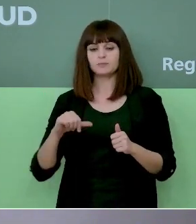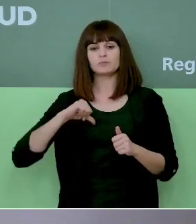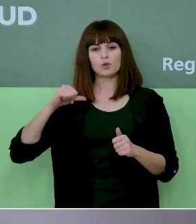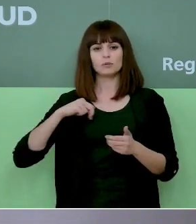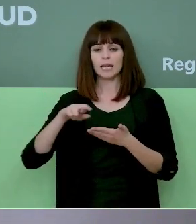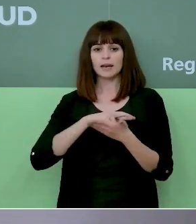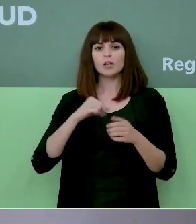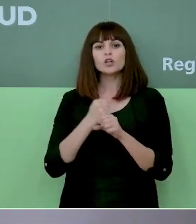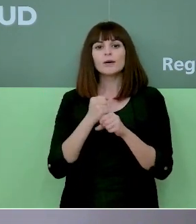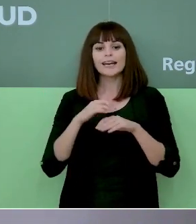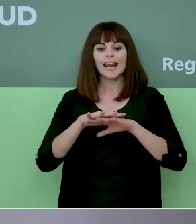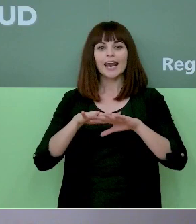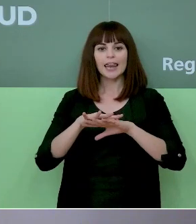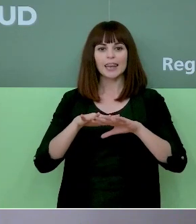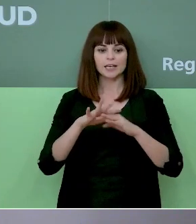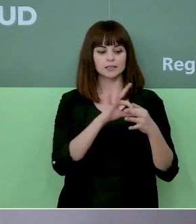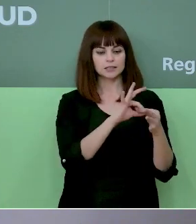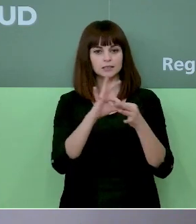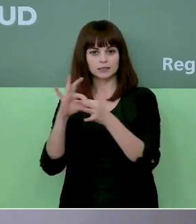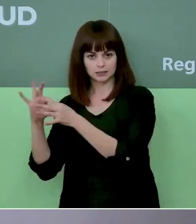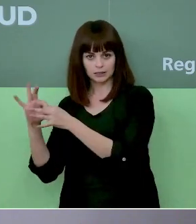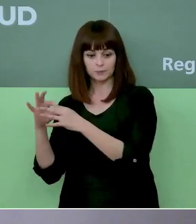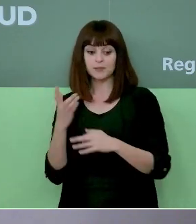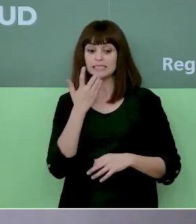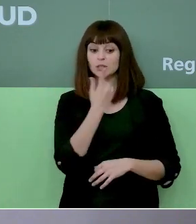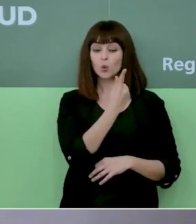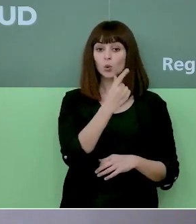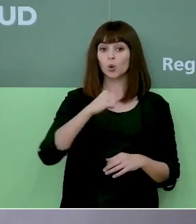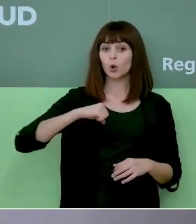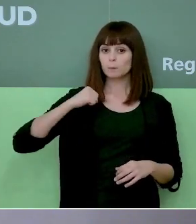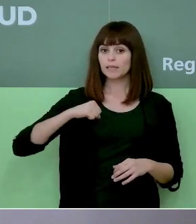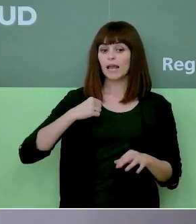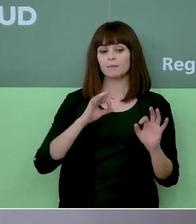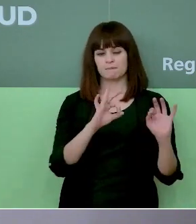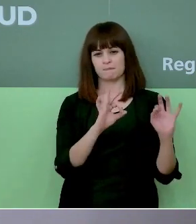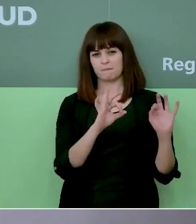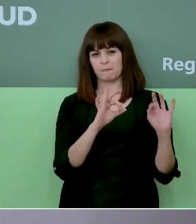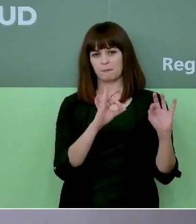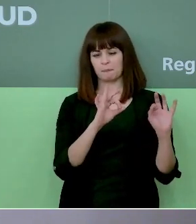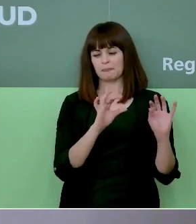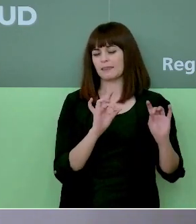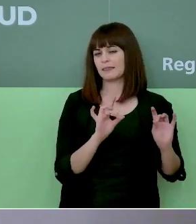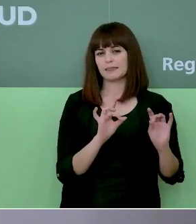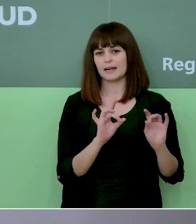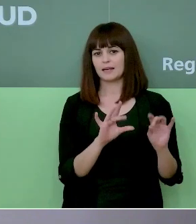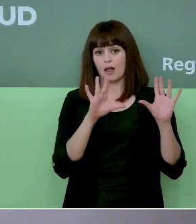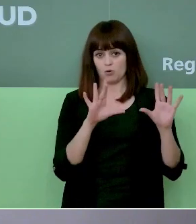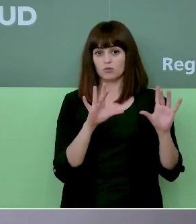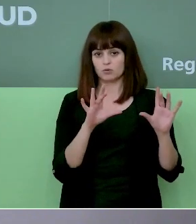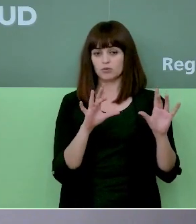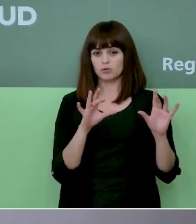trabajan en red con lo cual que un hospital esté en una situación especialmente delicada no